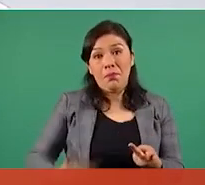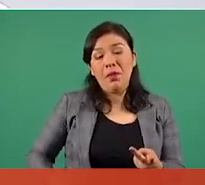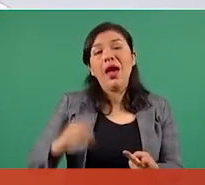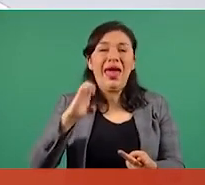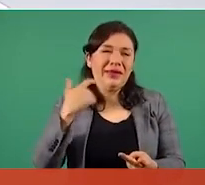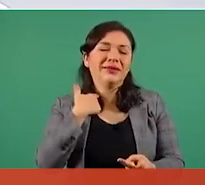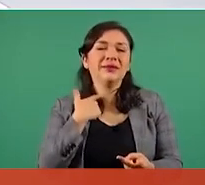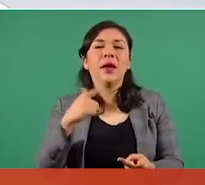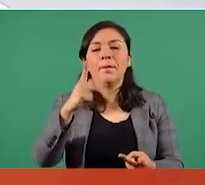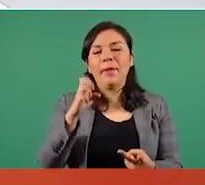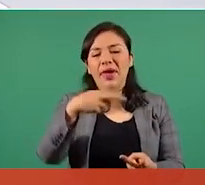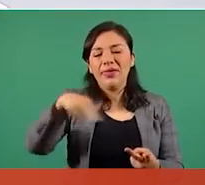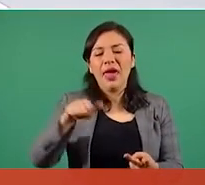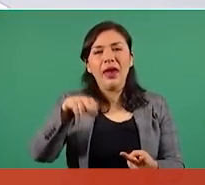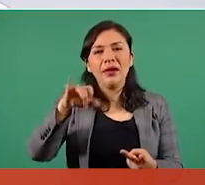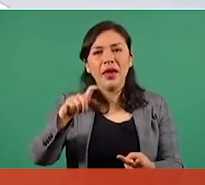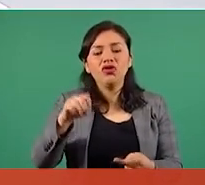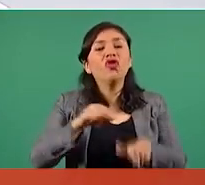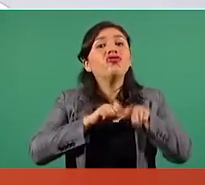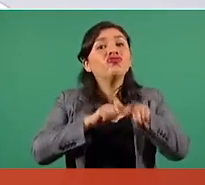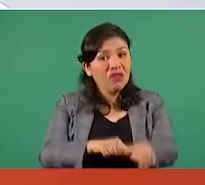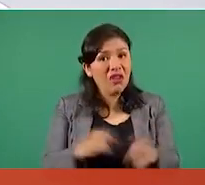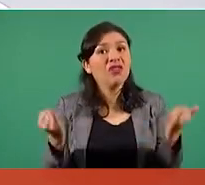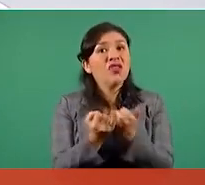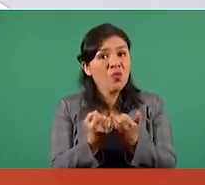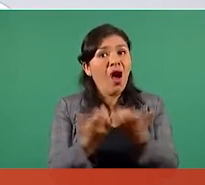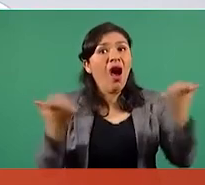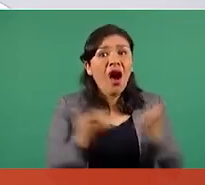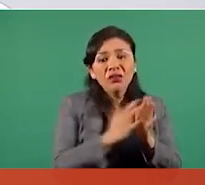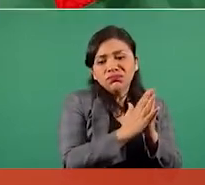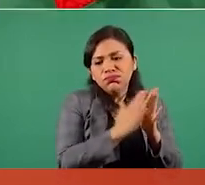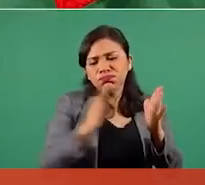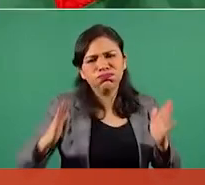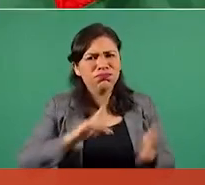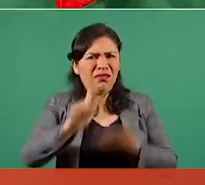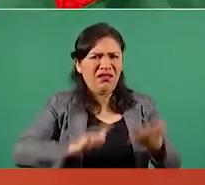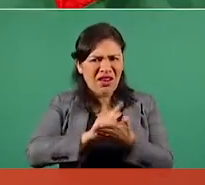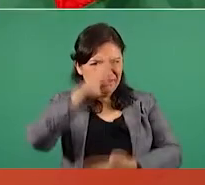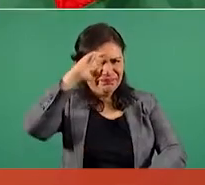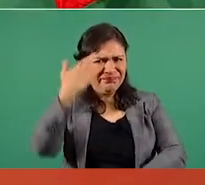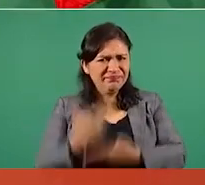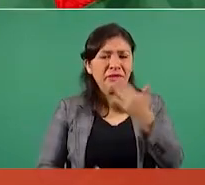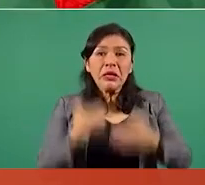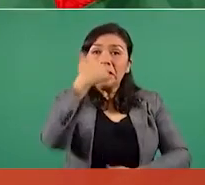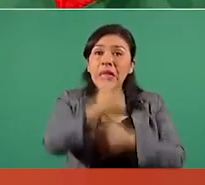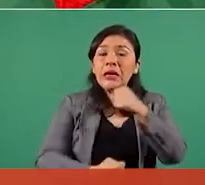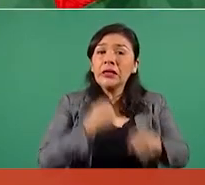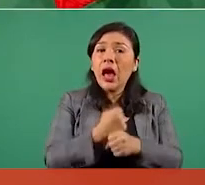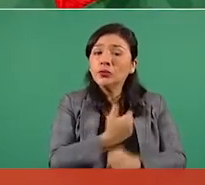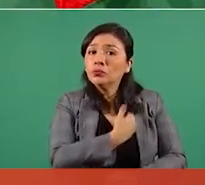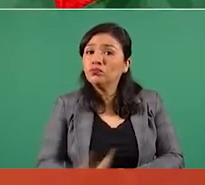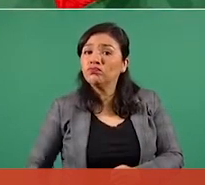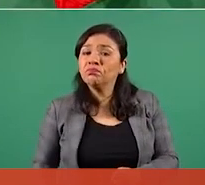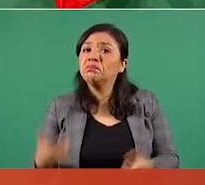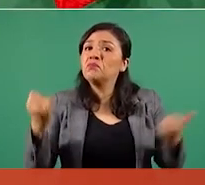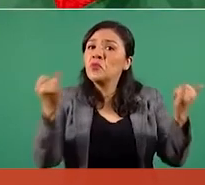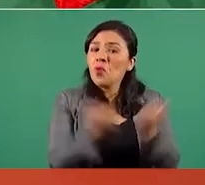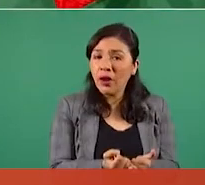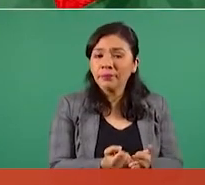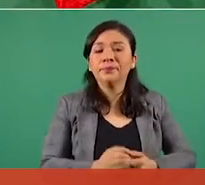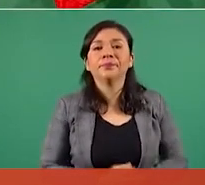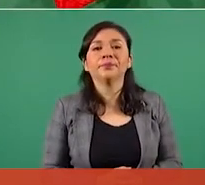mantuvo esta actividad ilegal durante todo su sexenio. Ahora vamos a la